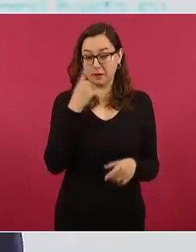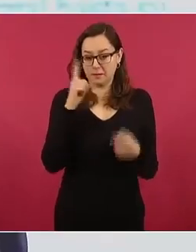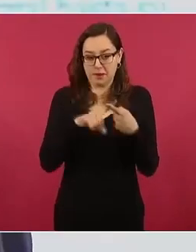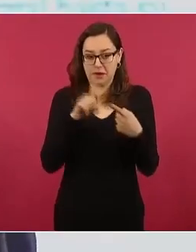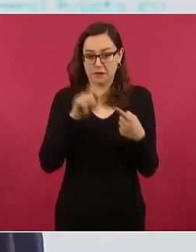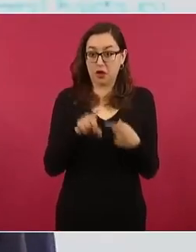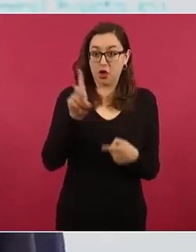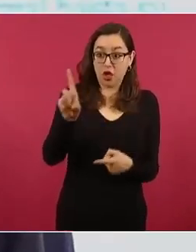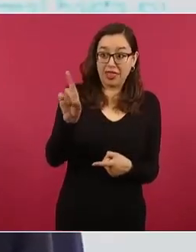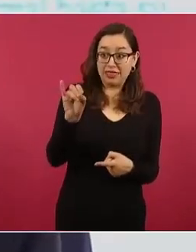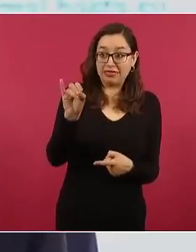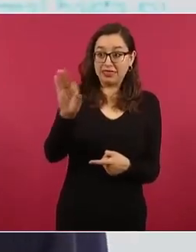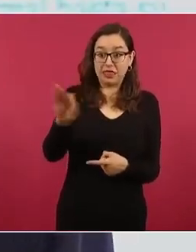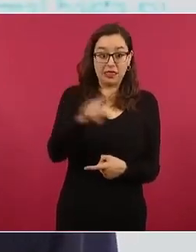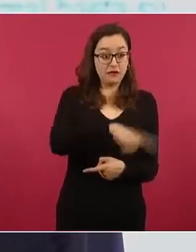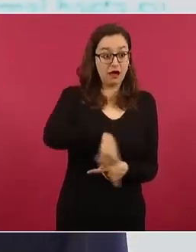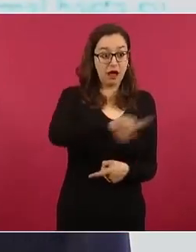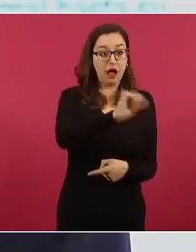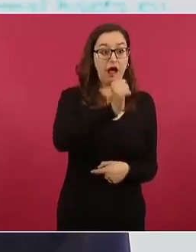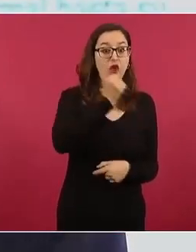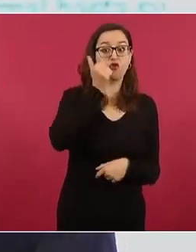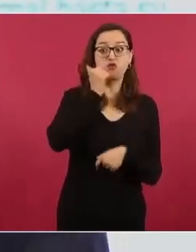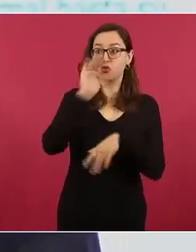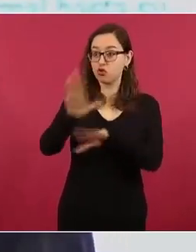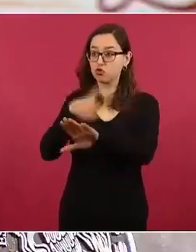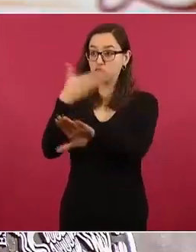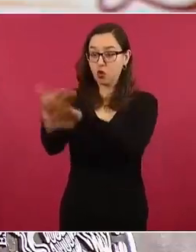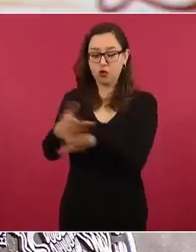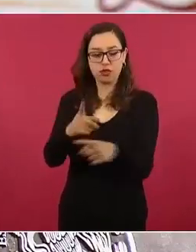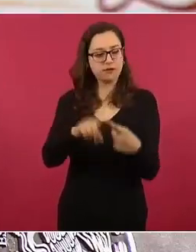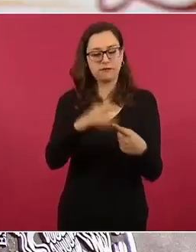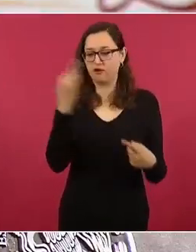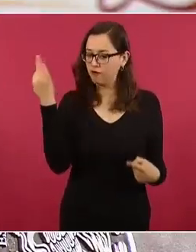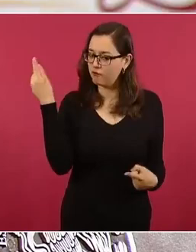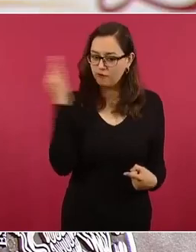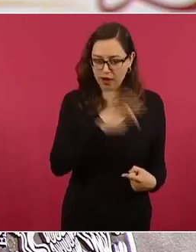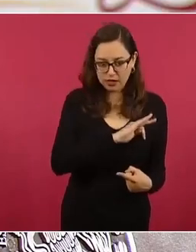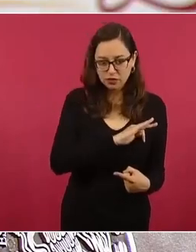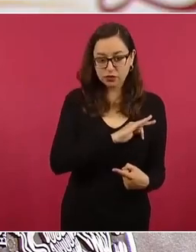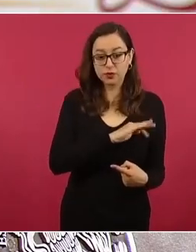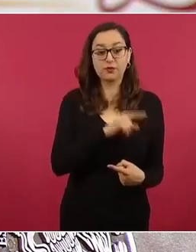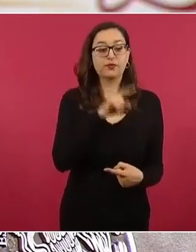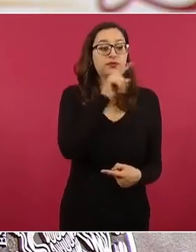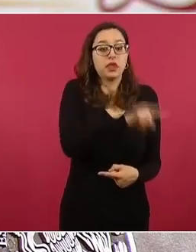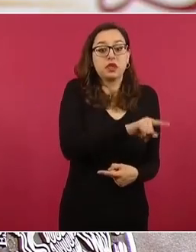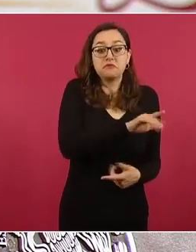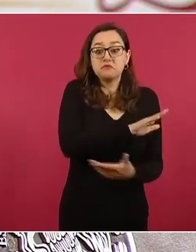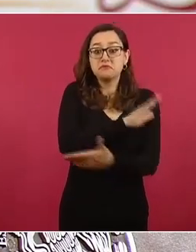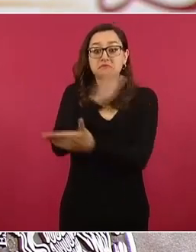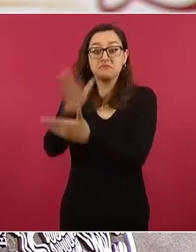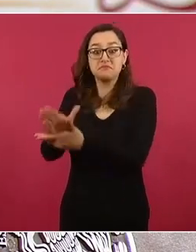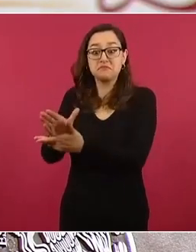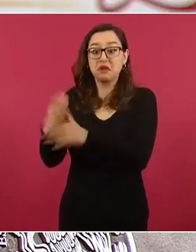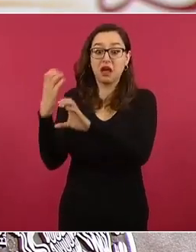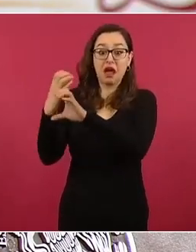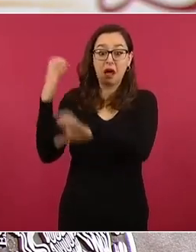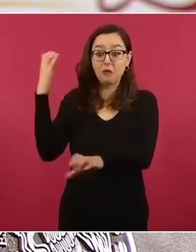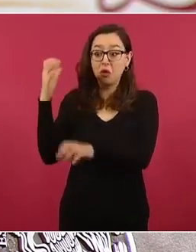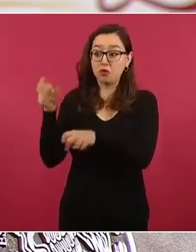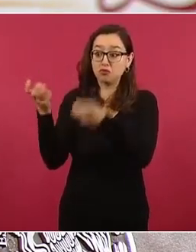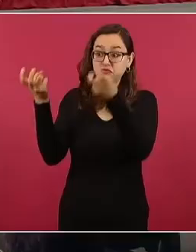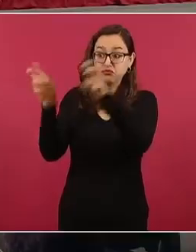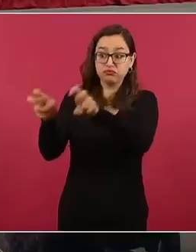presidenta del DIF, eso es absolutamente falso, ya lo decía yo, iban a la toma de camiones para la marcha el 2 de octubre,